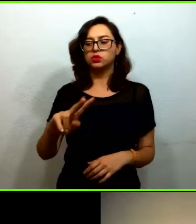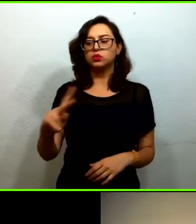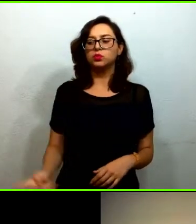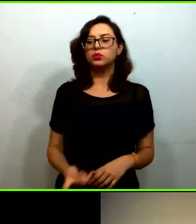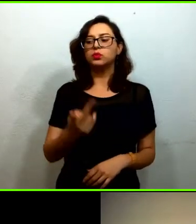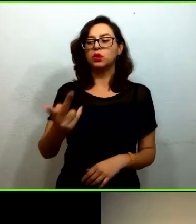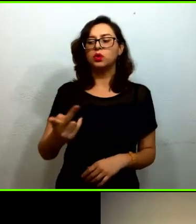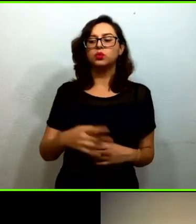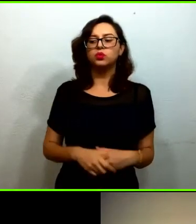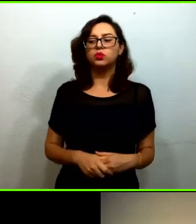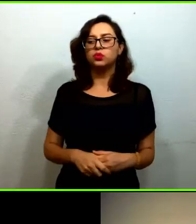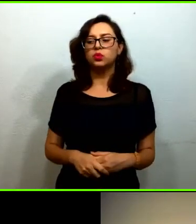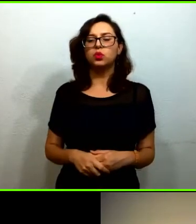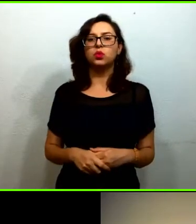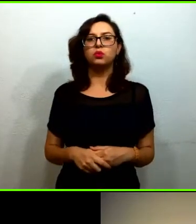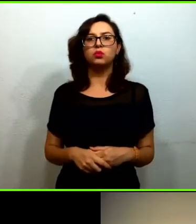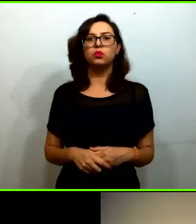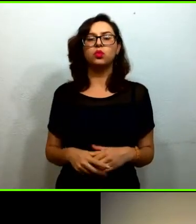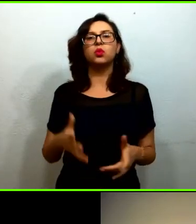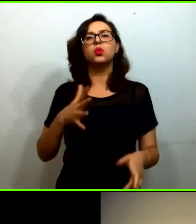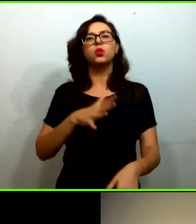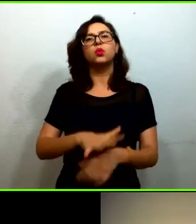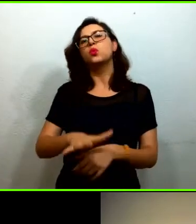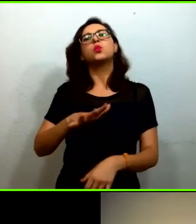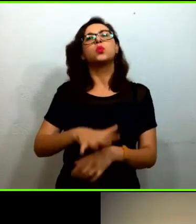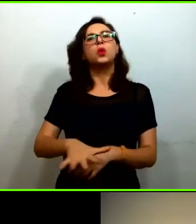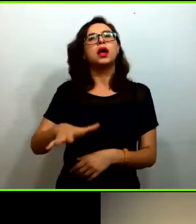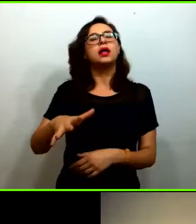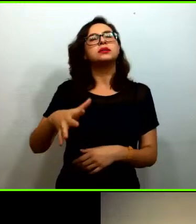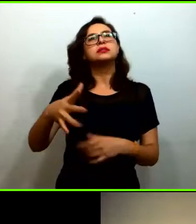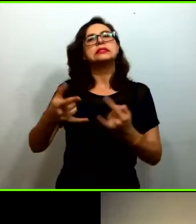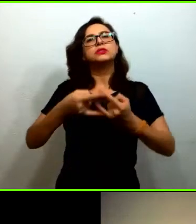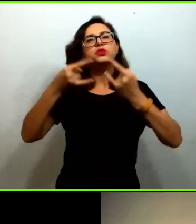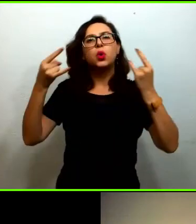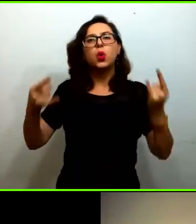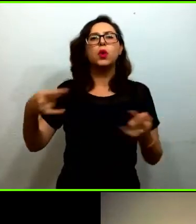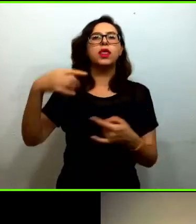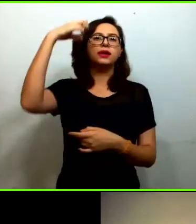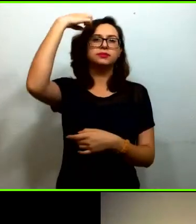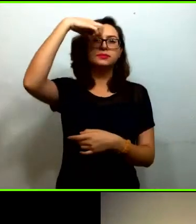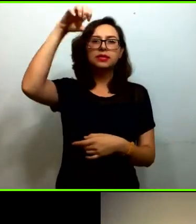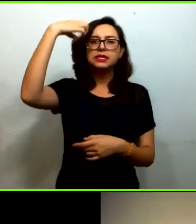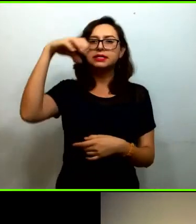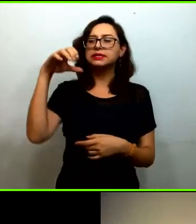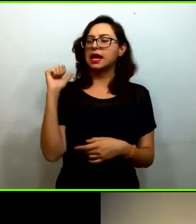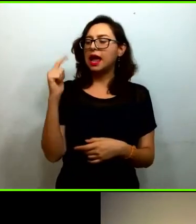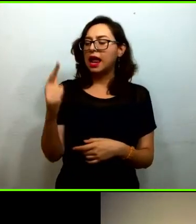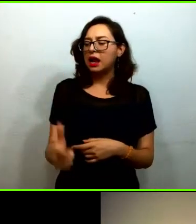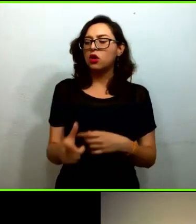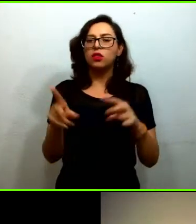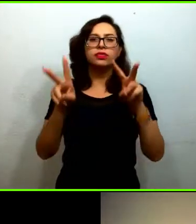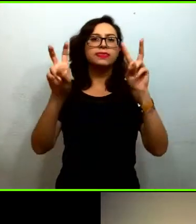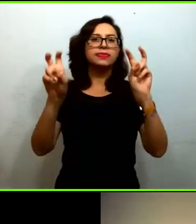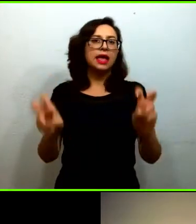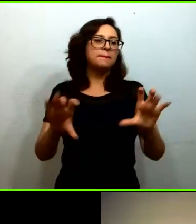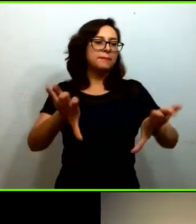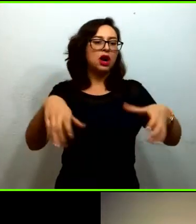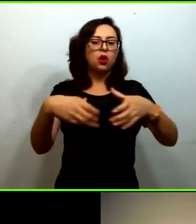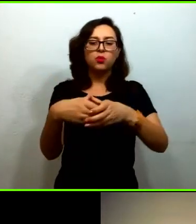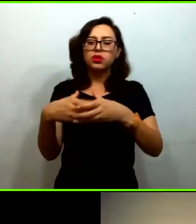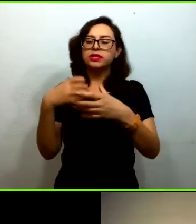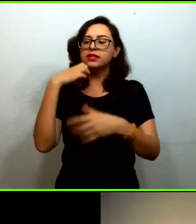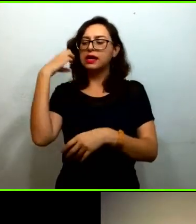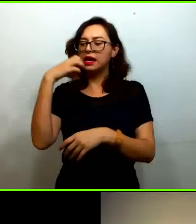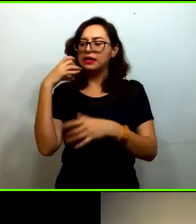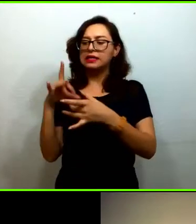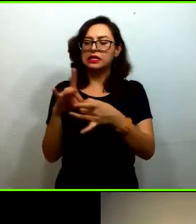de experiencias inspiradoras que existen en cuanto a la vinculación de comunidades escolares y organizaciones de